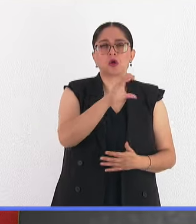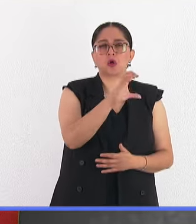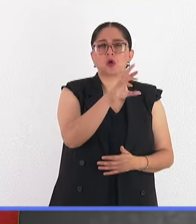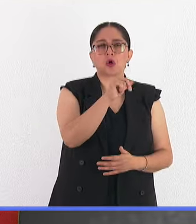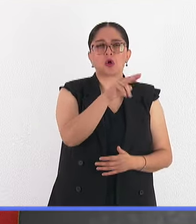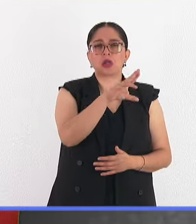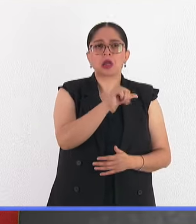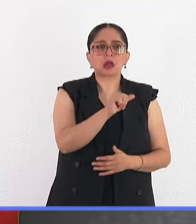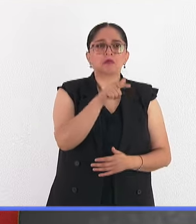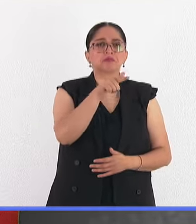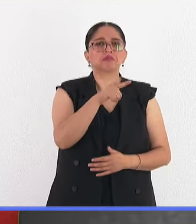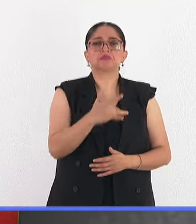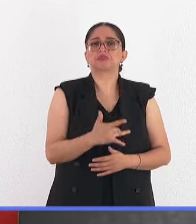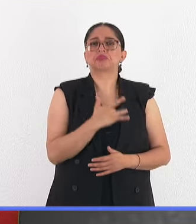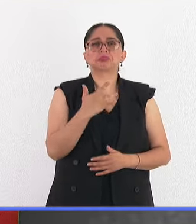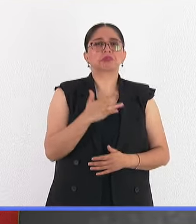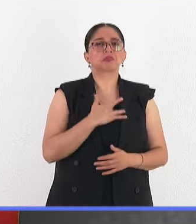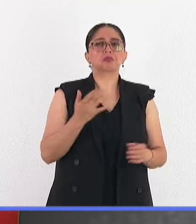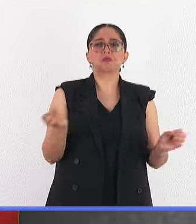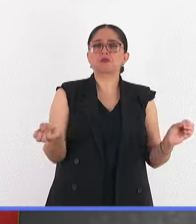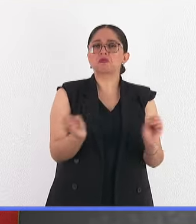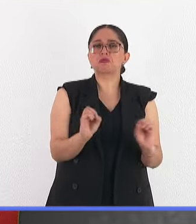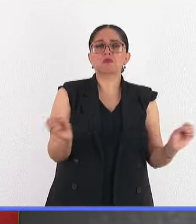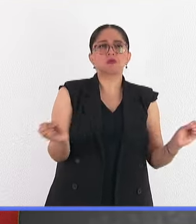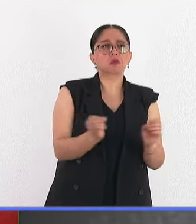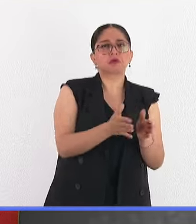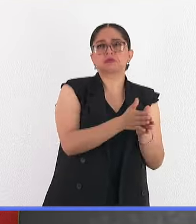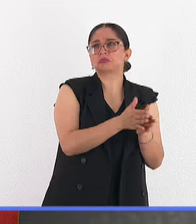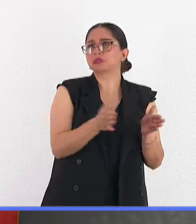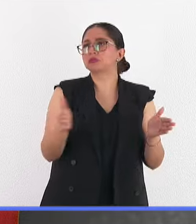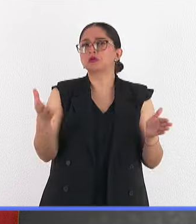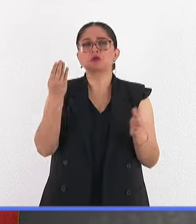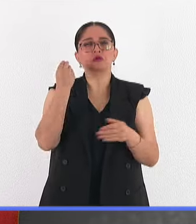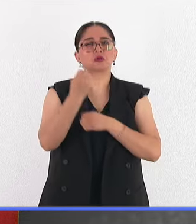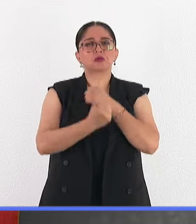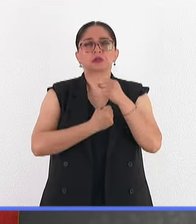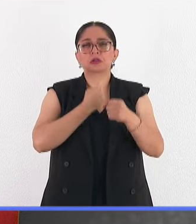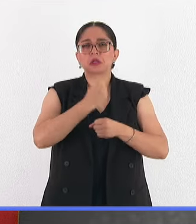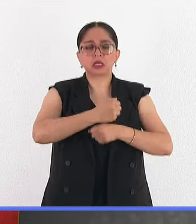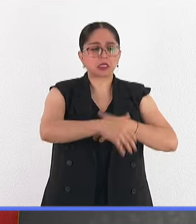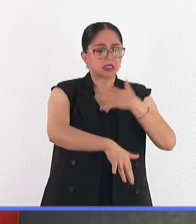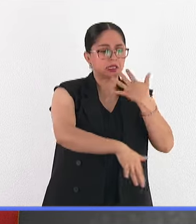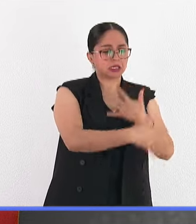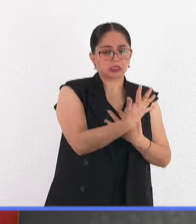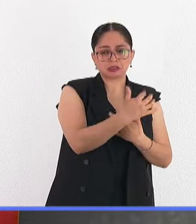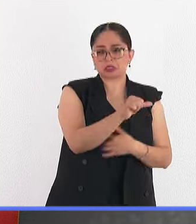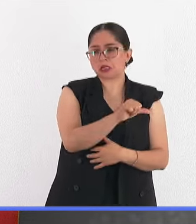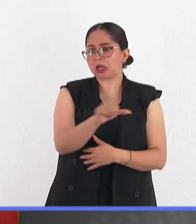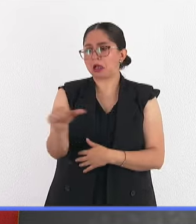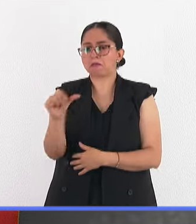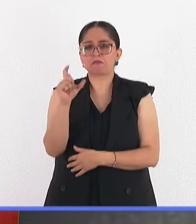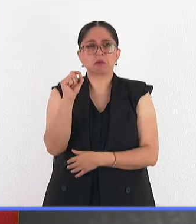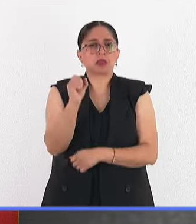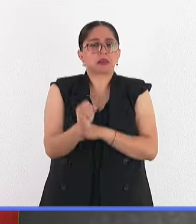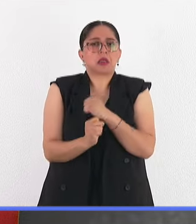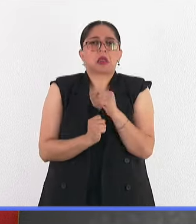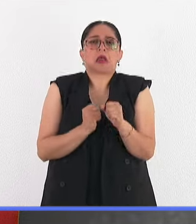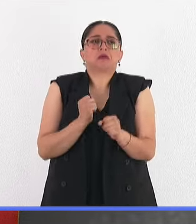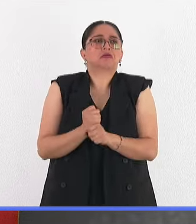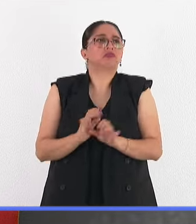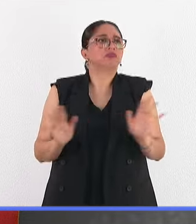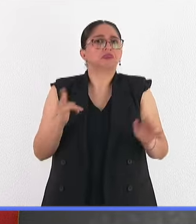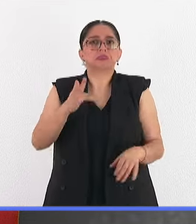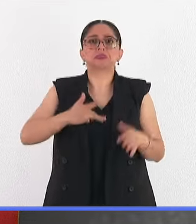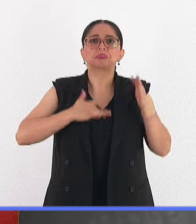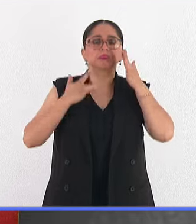sin síntomas por muchos años, como 15 a 25 años. Que es la más ligera. Que no hay síntomas. síntomas. hay